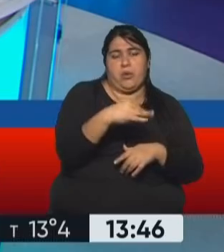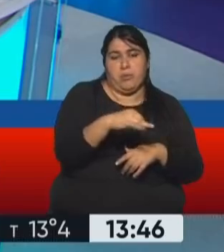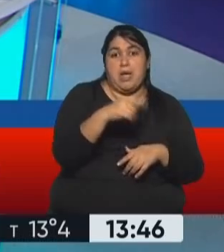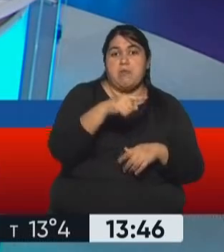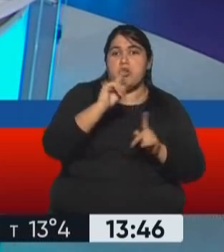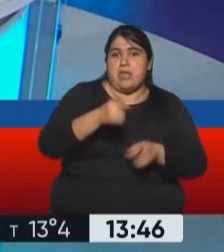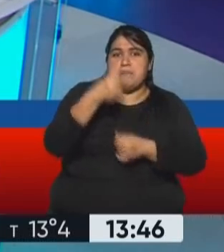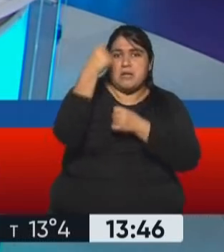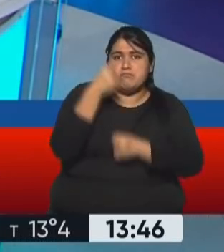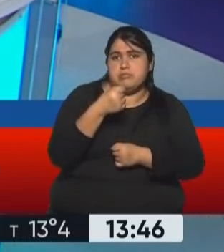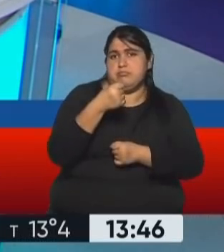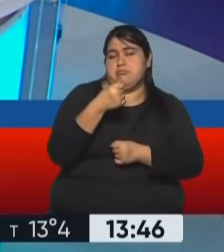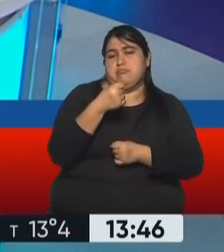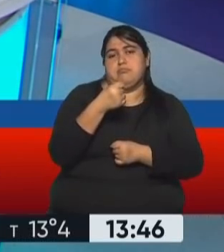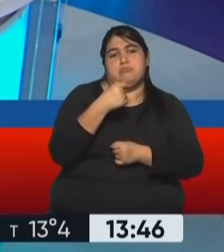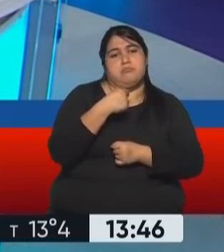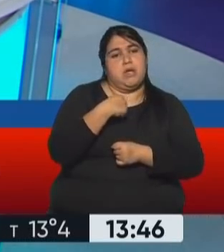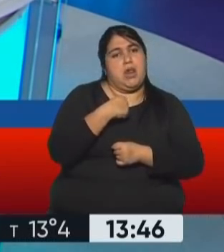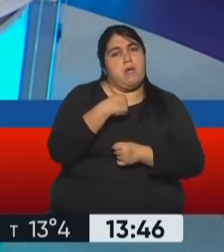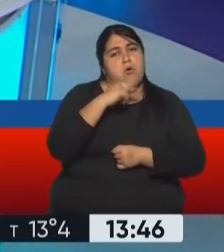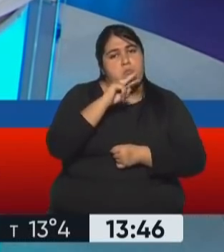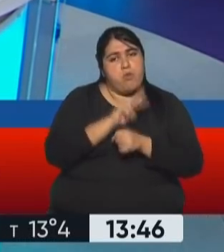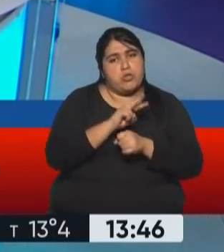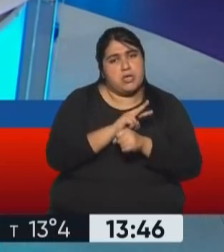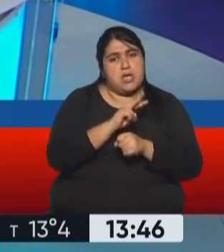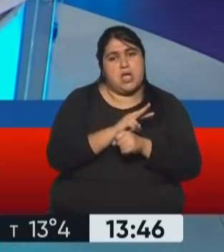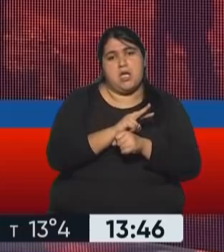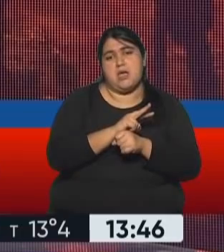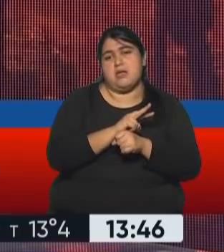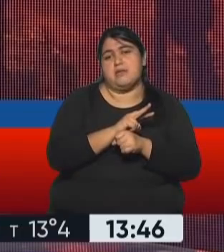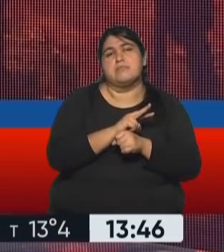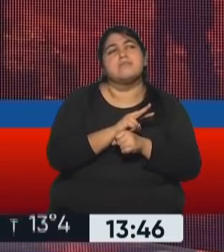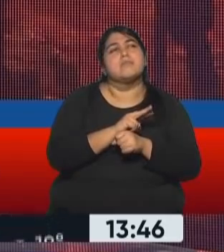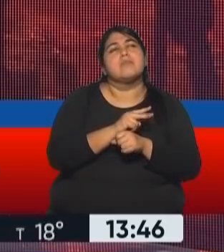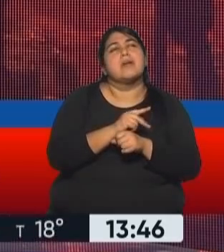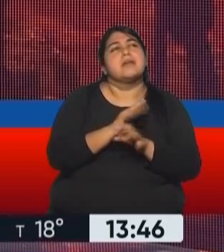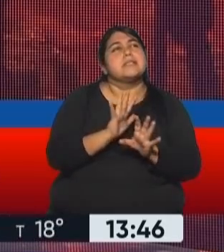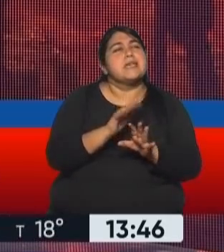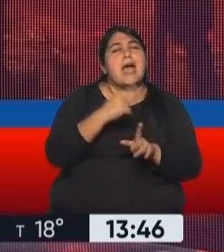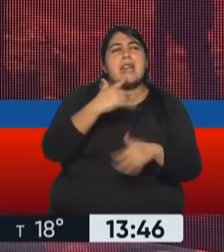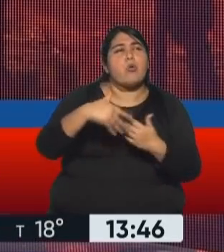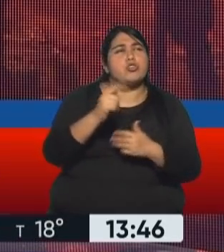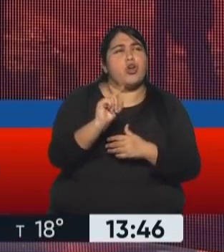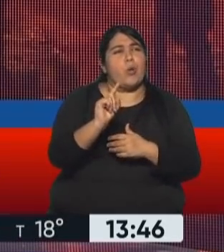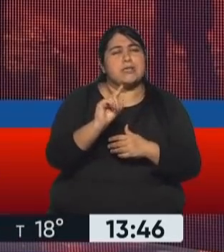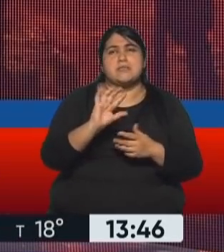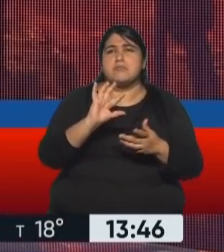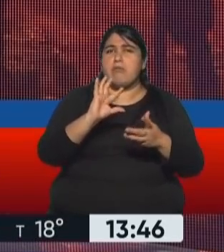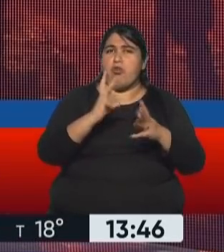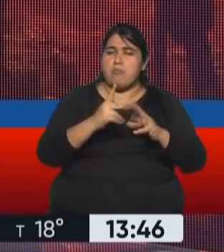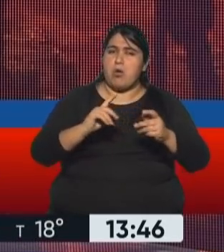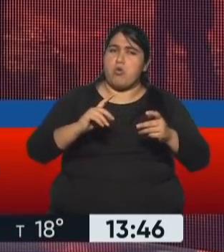banderas, es decir, venimos a proteger la, no la llaman revolución, pero las transformaciones que vienen